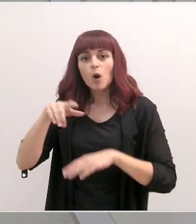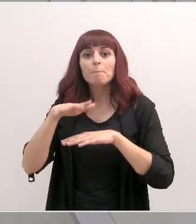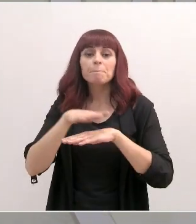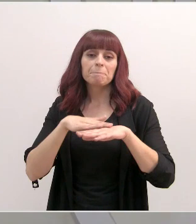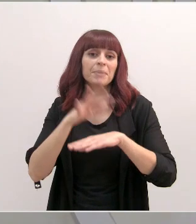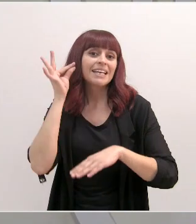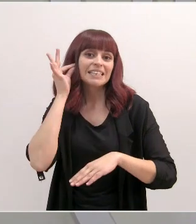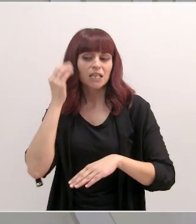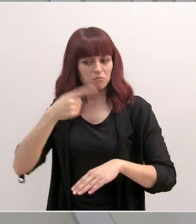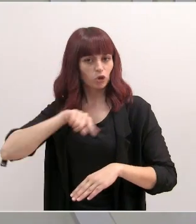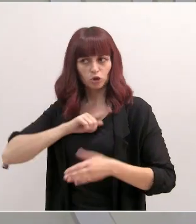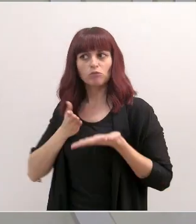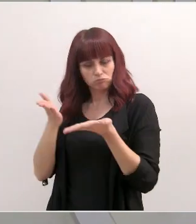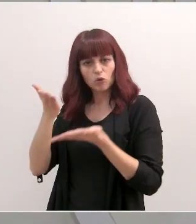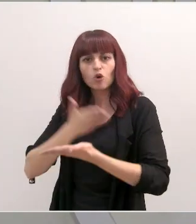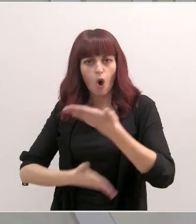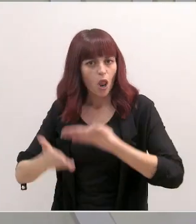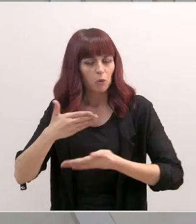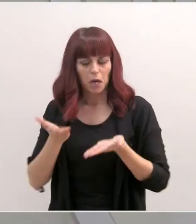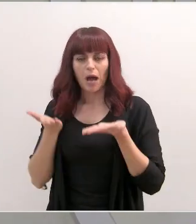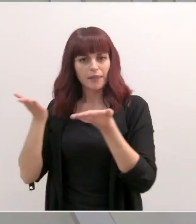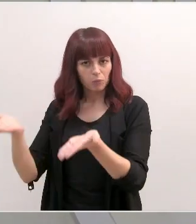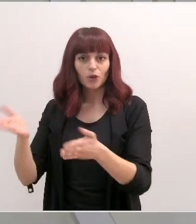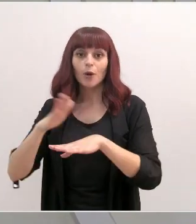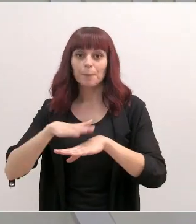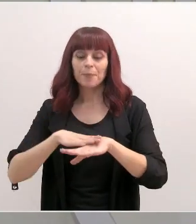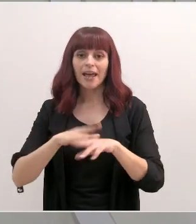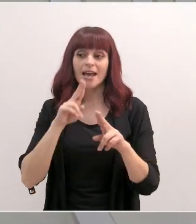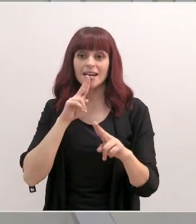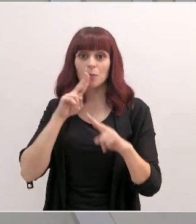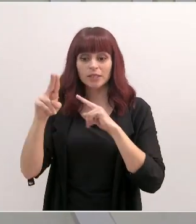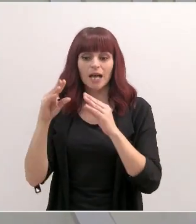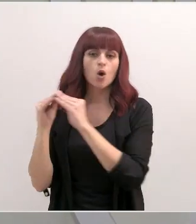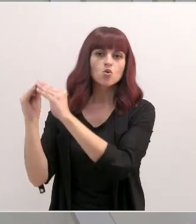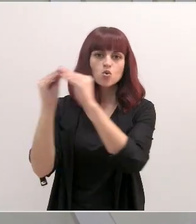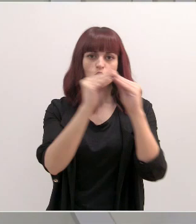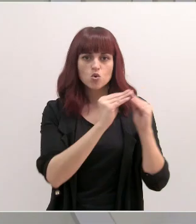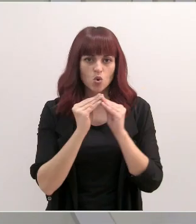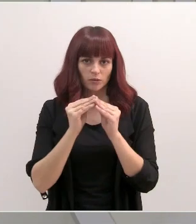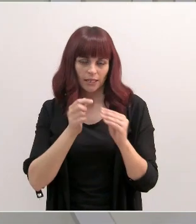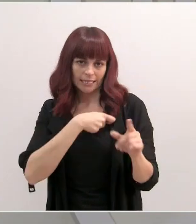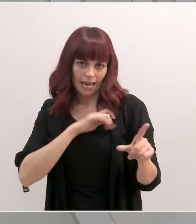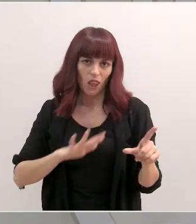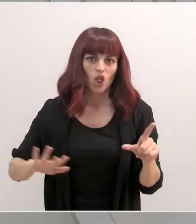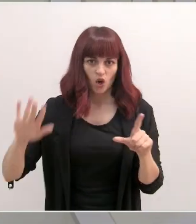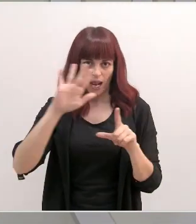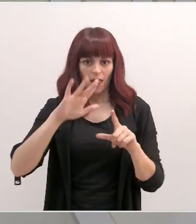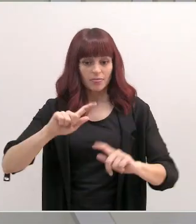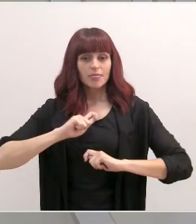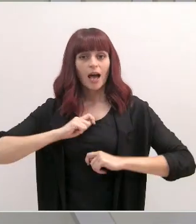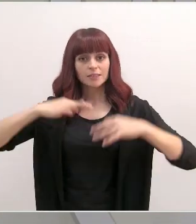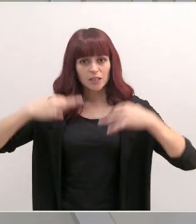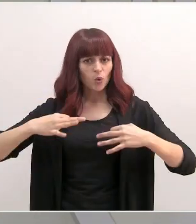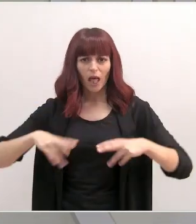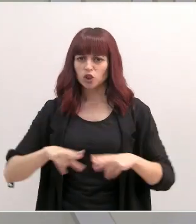predisposición absoluta a colaborar para unificar una respuesta común en todo el territorio nacional, que dé seguridad a